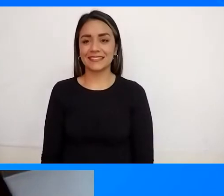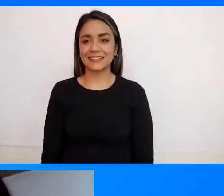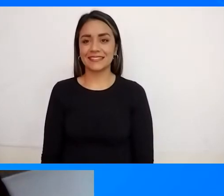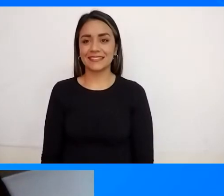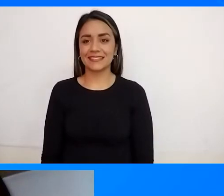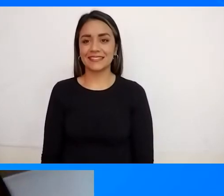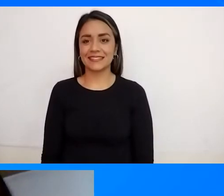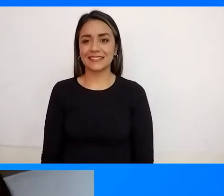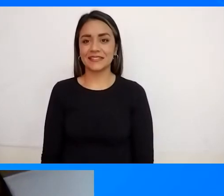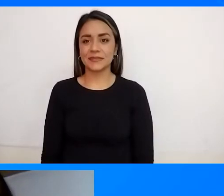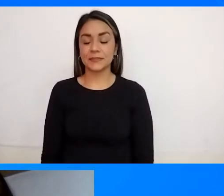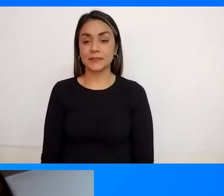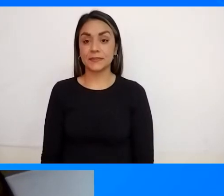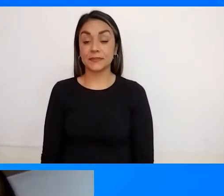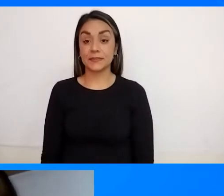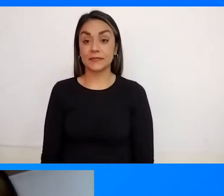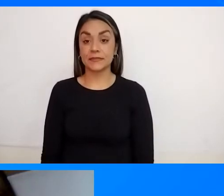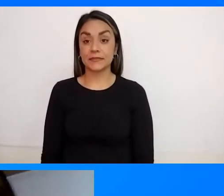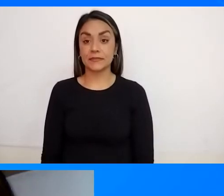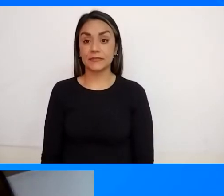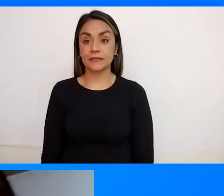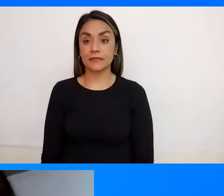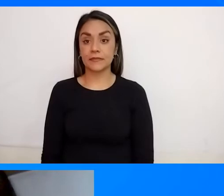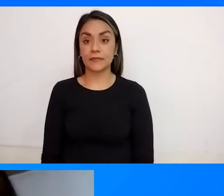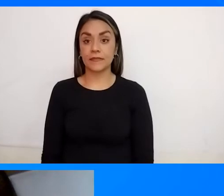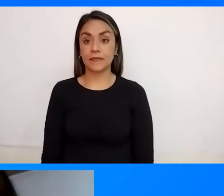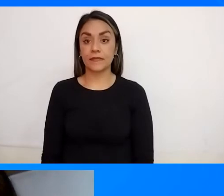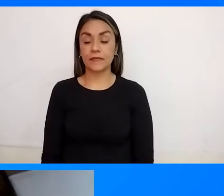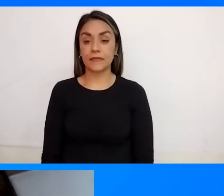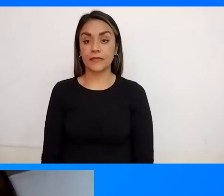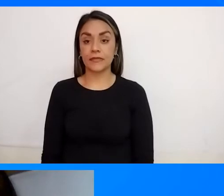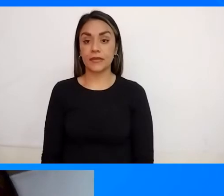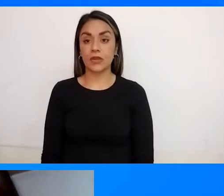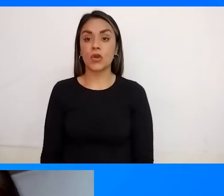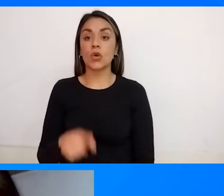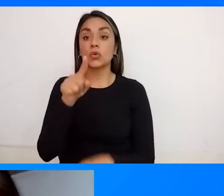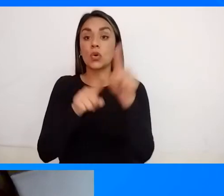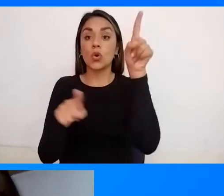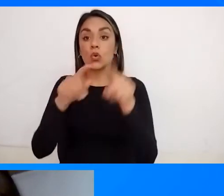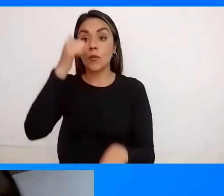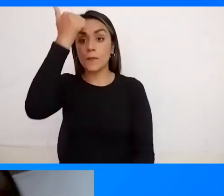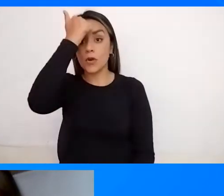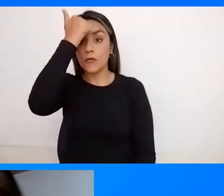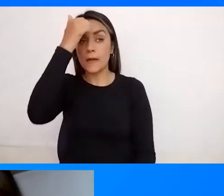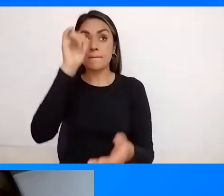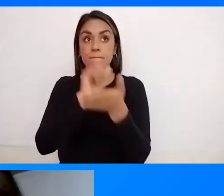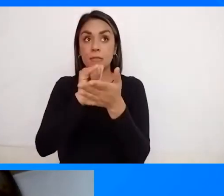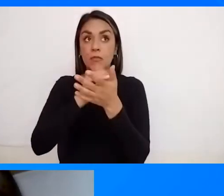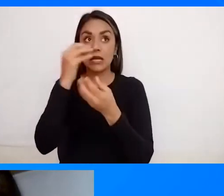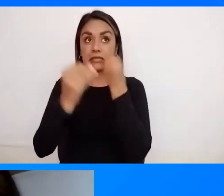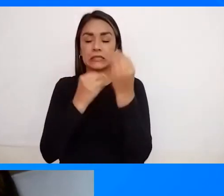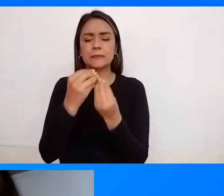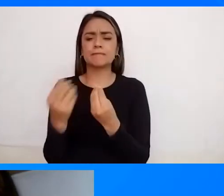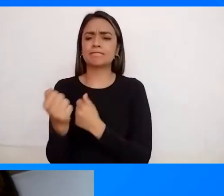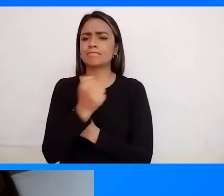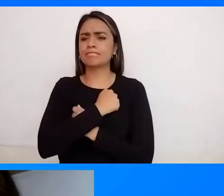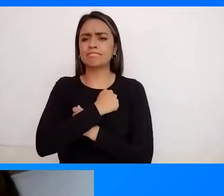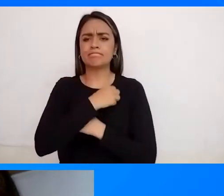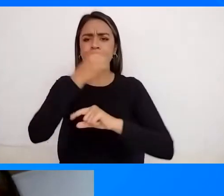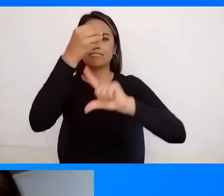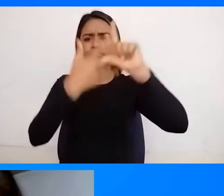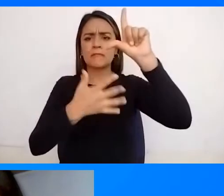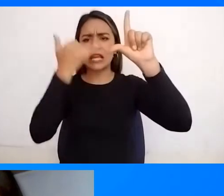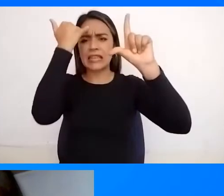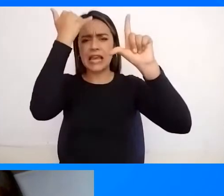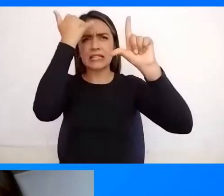Perfecto Entonces vamos Yo no sé, chicos, si ya con otros profes han hecho esto Pero a mí me encanta esta lluvia de ideas